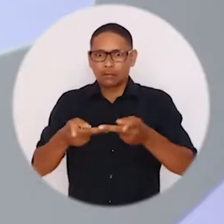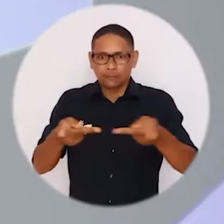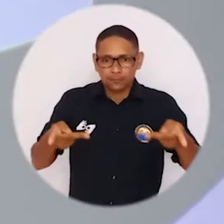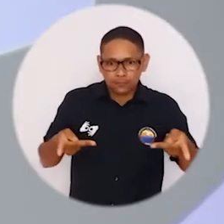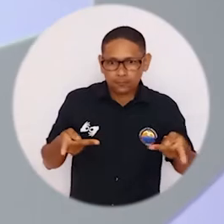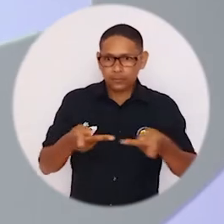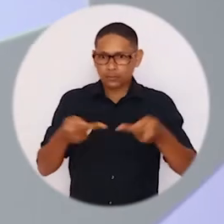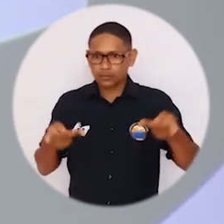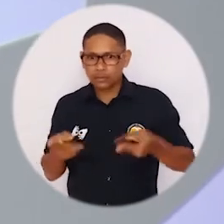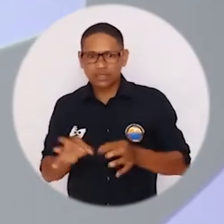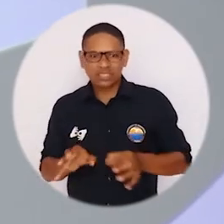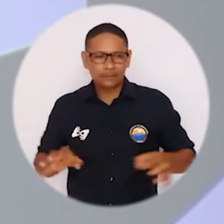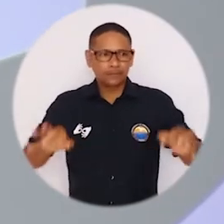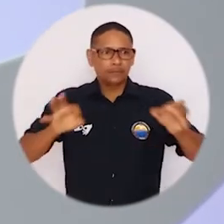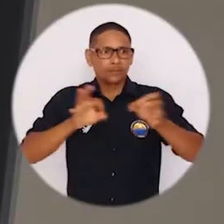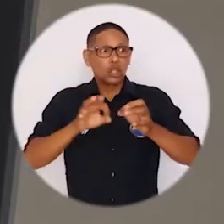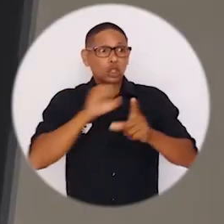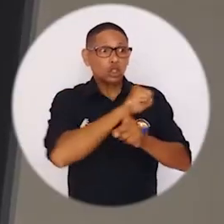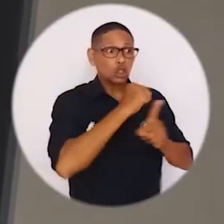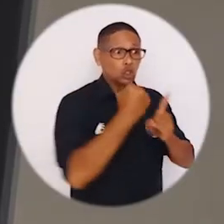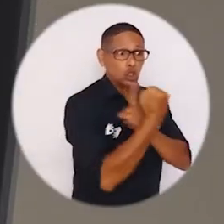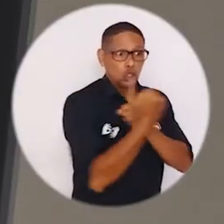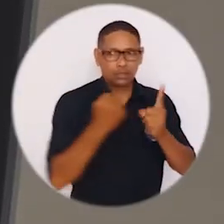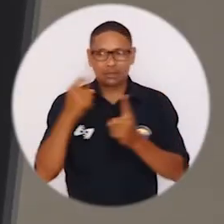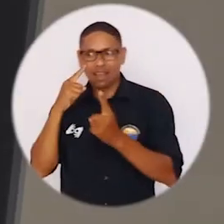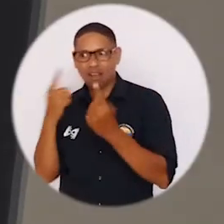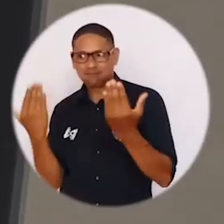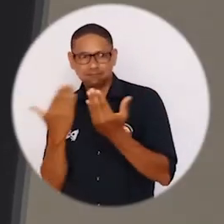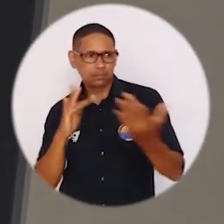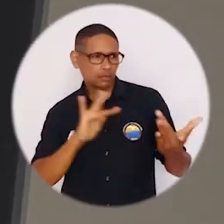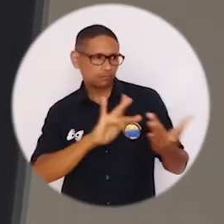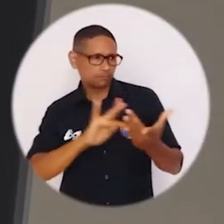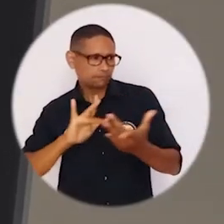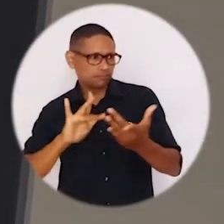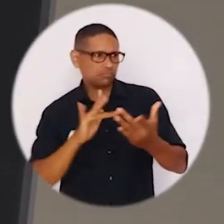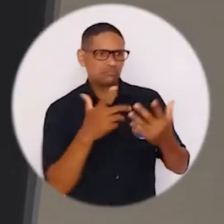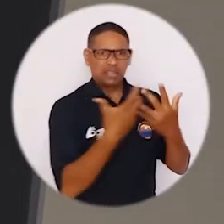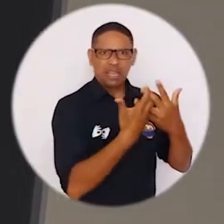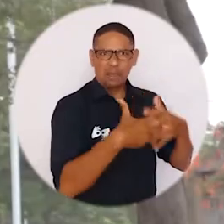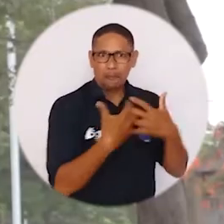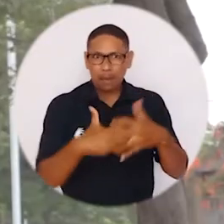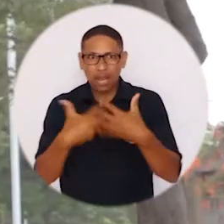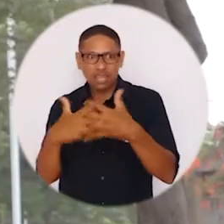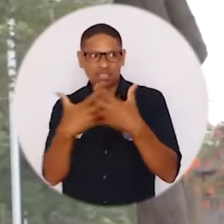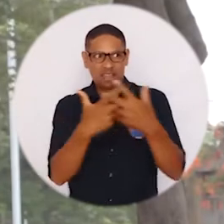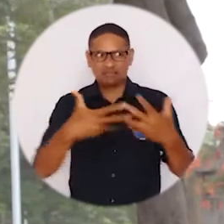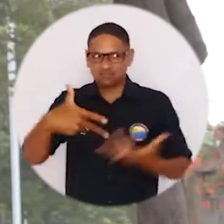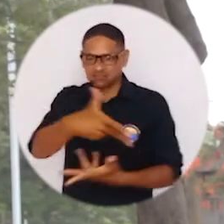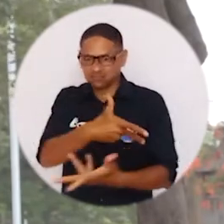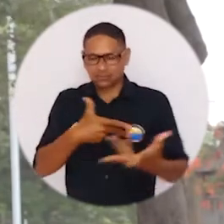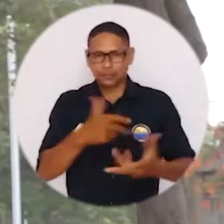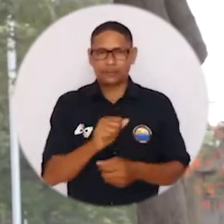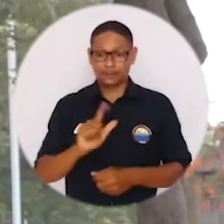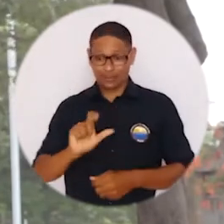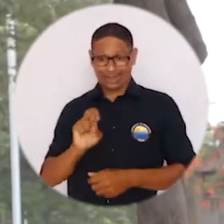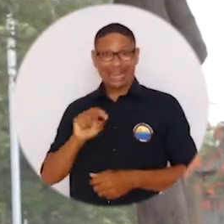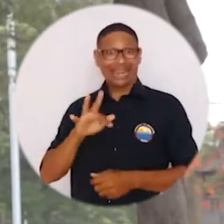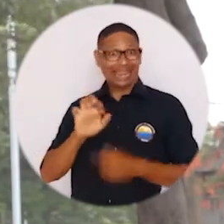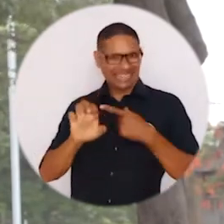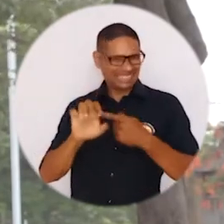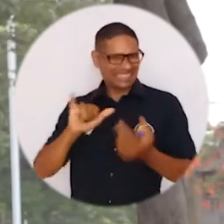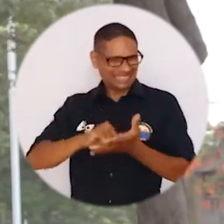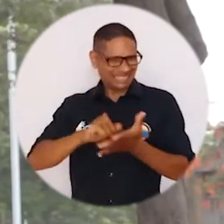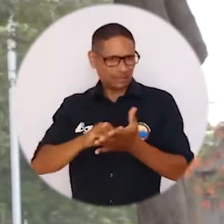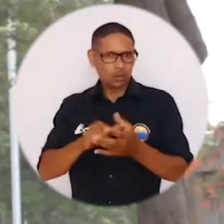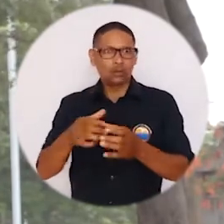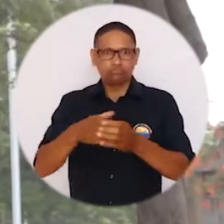escenarios necesarios para fortalecer la relación del programa con la sociedad, las empresas y el Estado. Lente nace como una